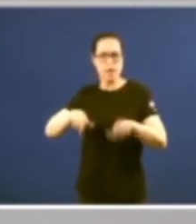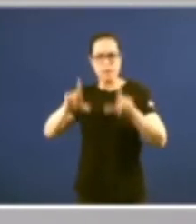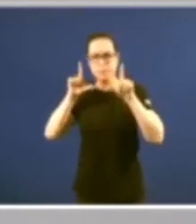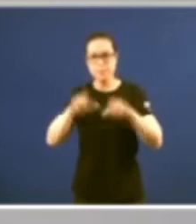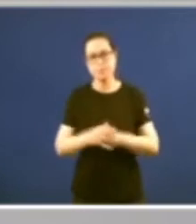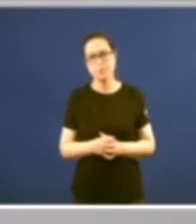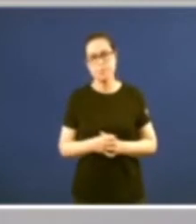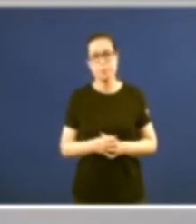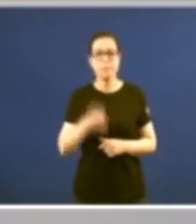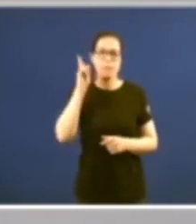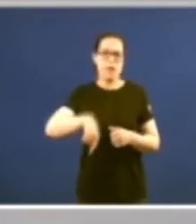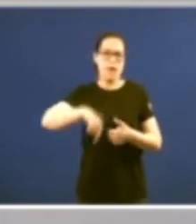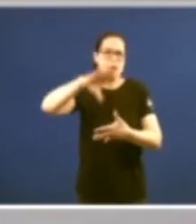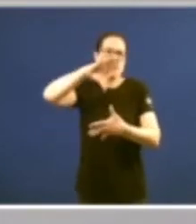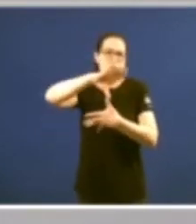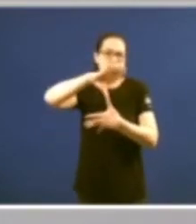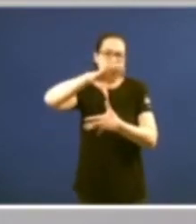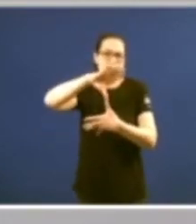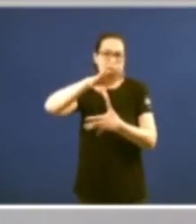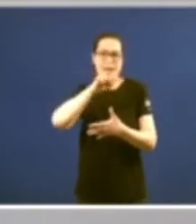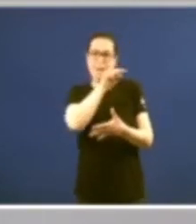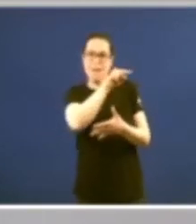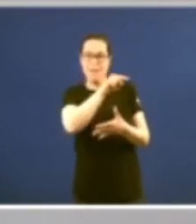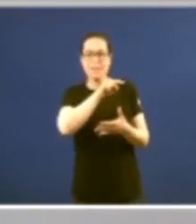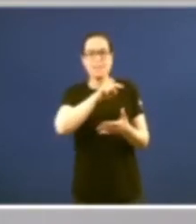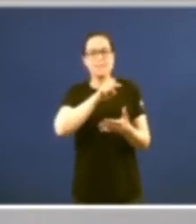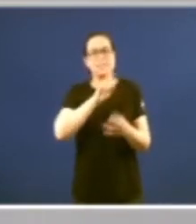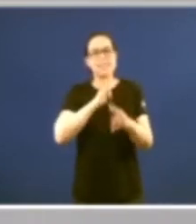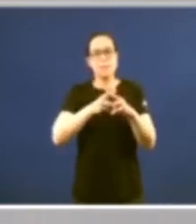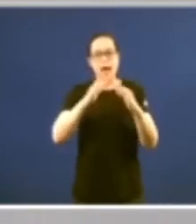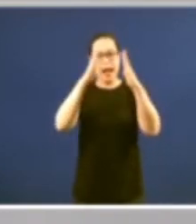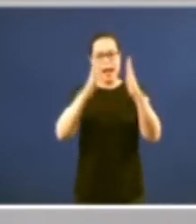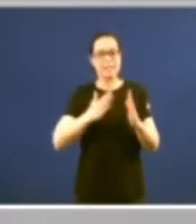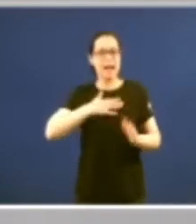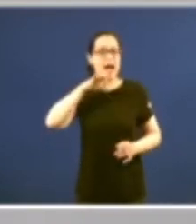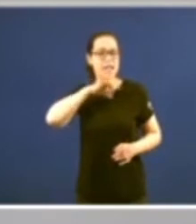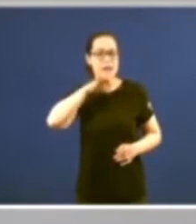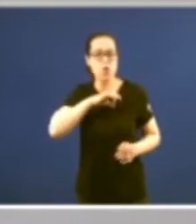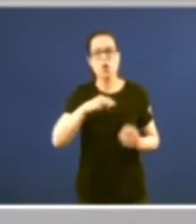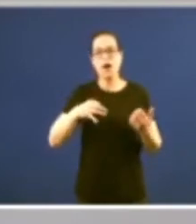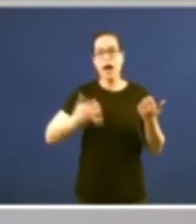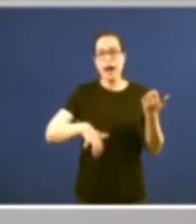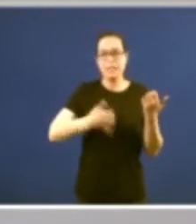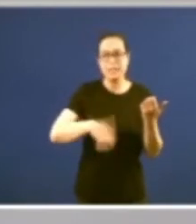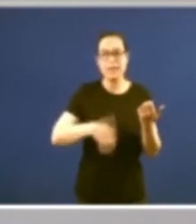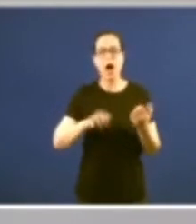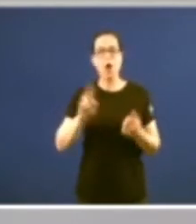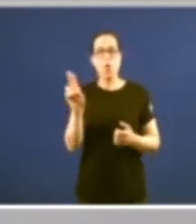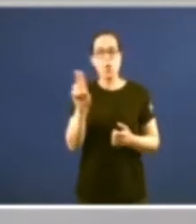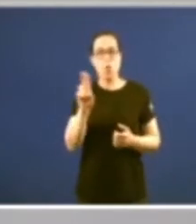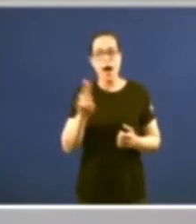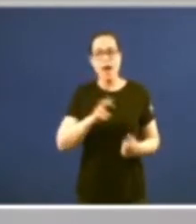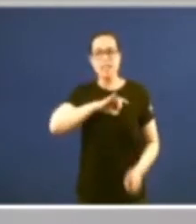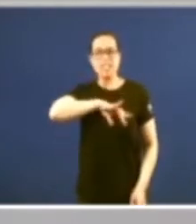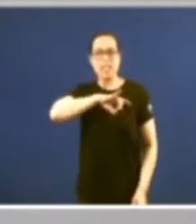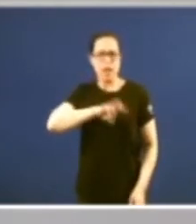también en Iberoamérica las casas de los gallegos en Argentina en Uruguay en Chile en tantas comunidades en